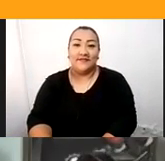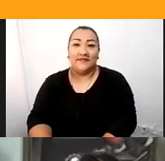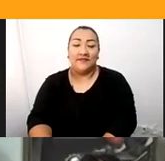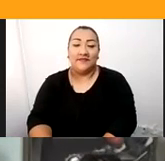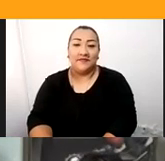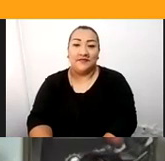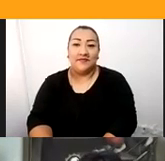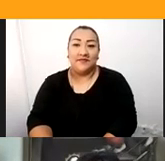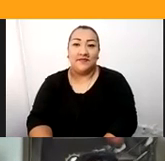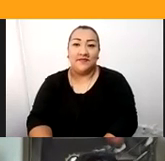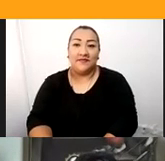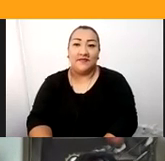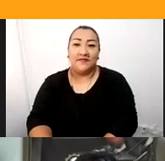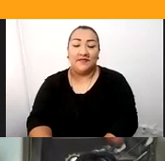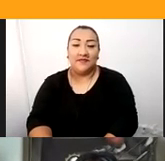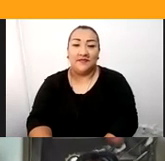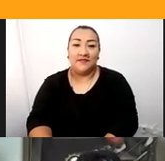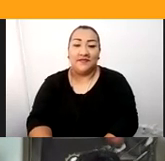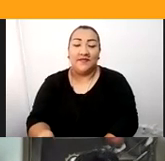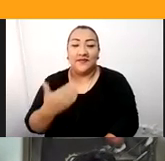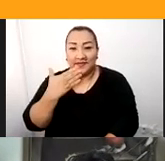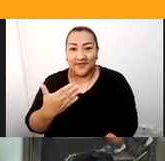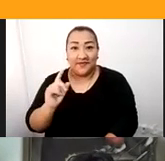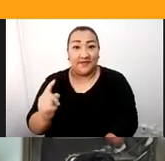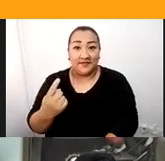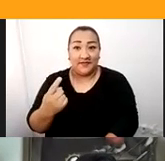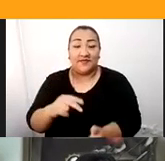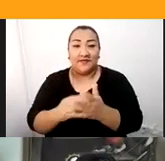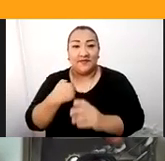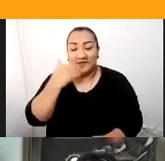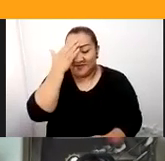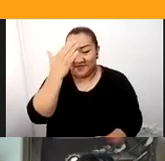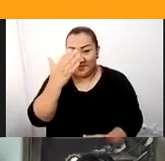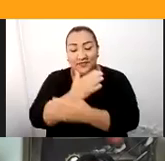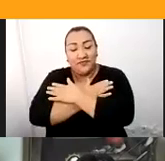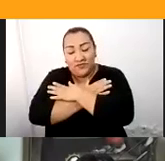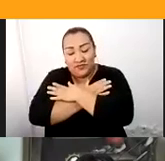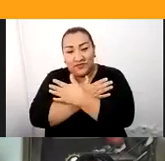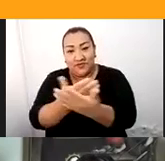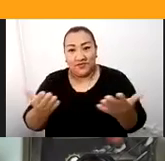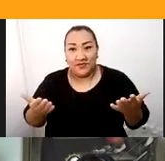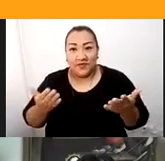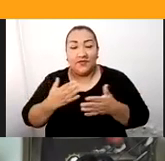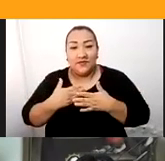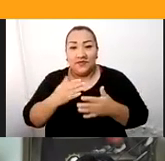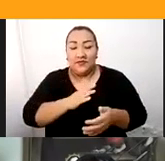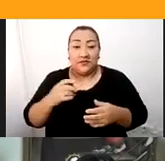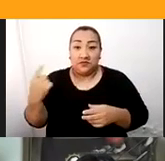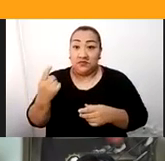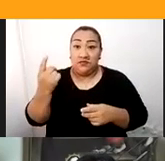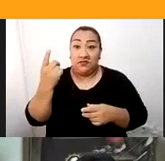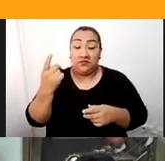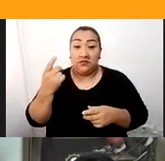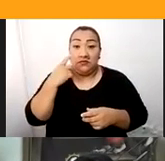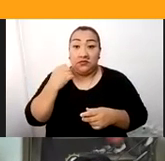Muchas gracias, muchas gracias. Reciban en primer lugar el saludo cordial y fraterno de nuestro gobernador del Cusco, el Magisterio Ampolo